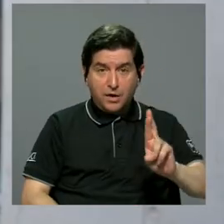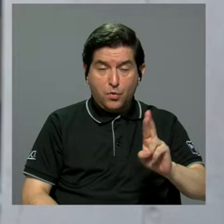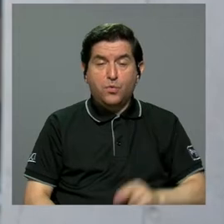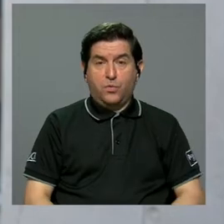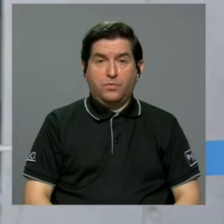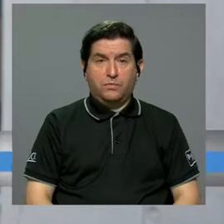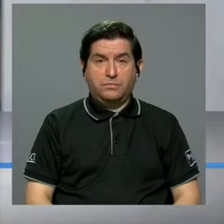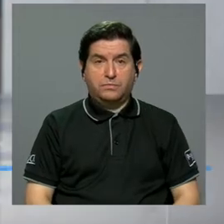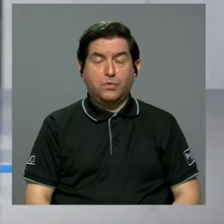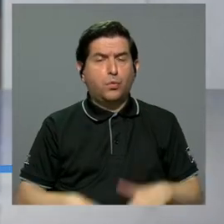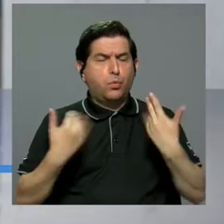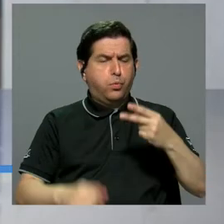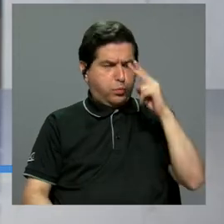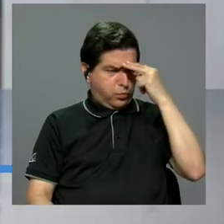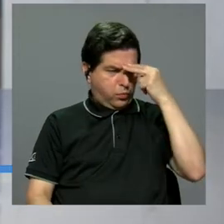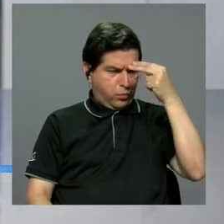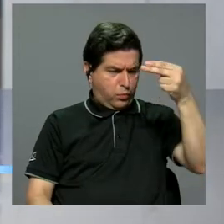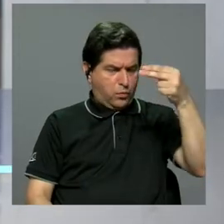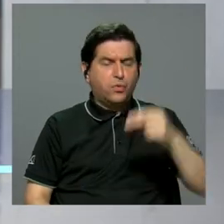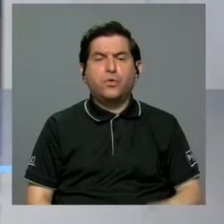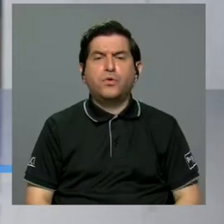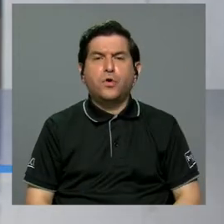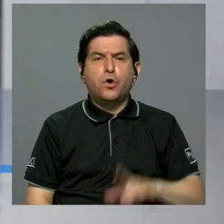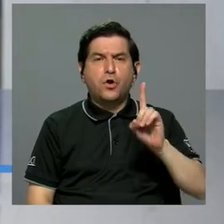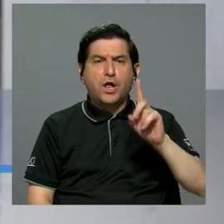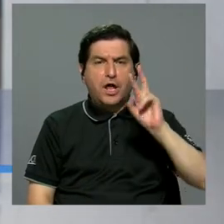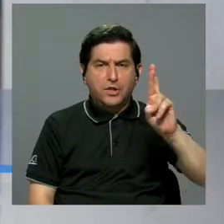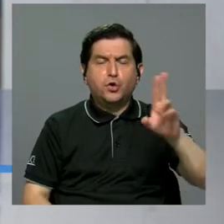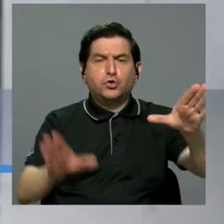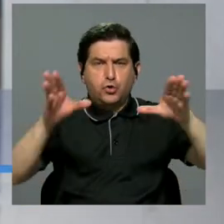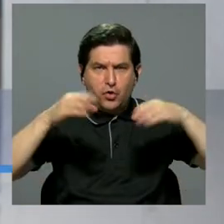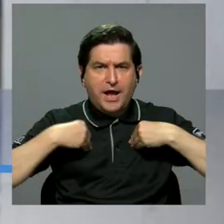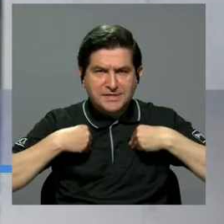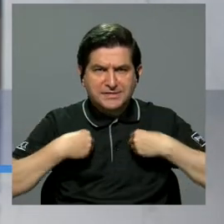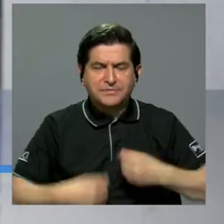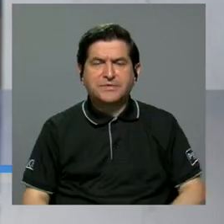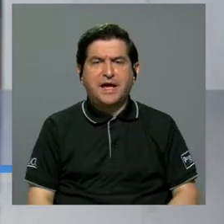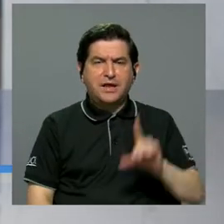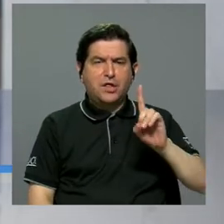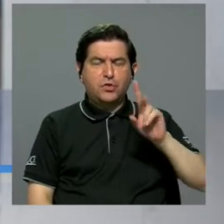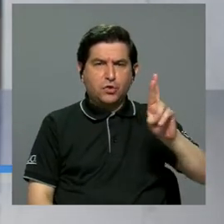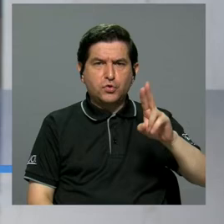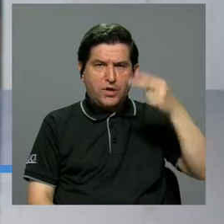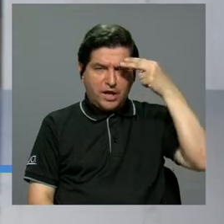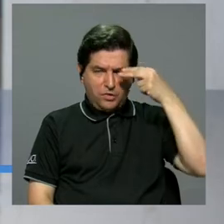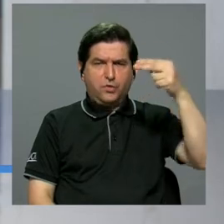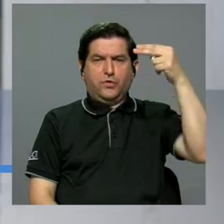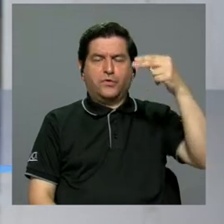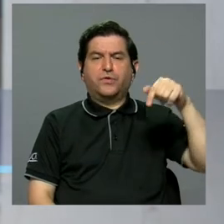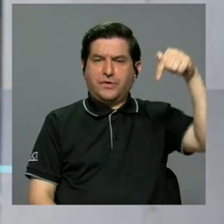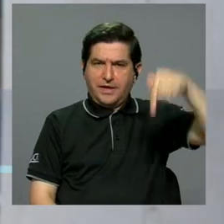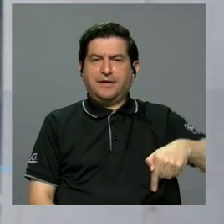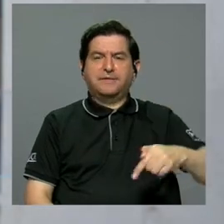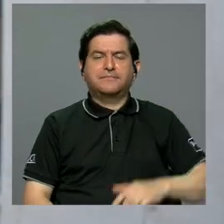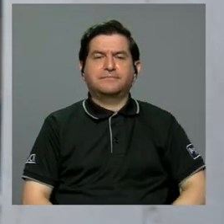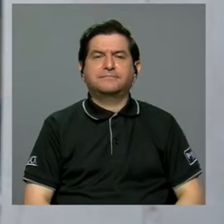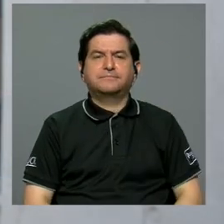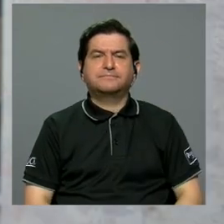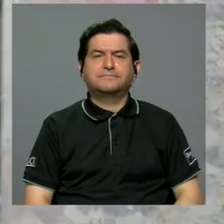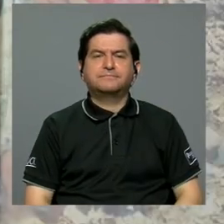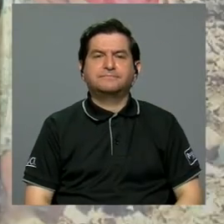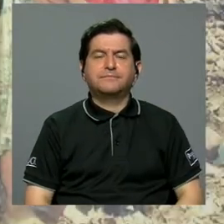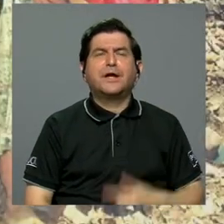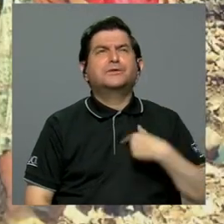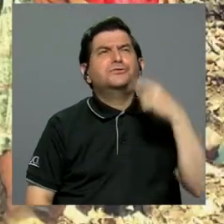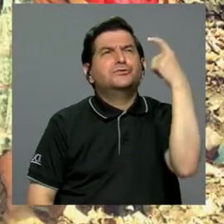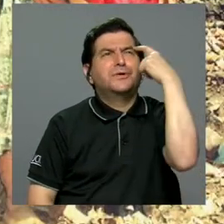es un gran honor que el doctor Falla haya aceptado nuestro doctorado en honoris causa. Y bueno,